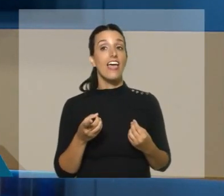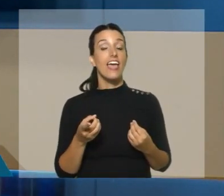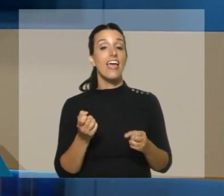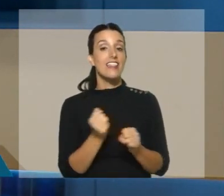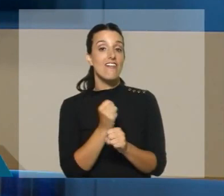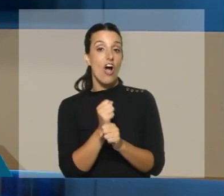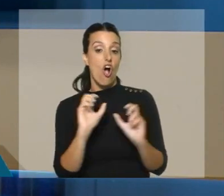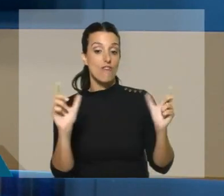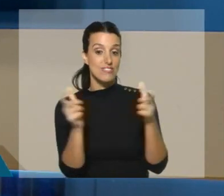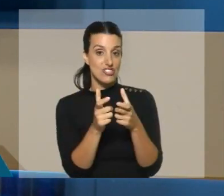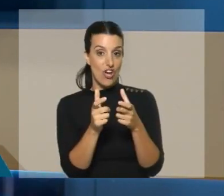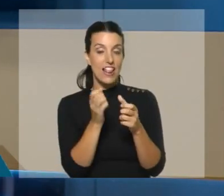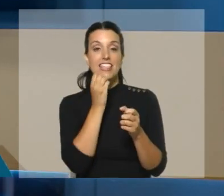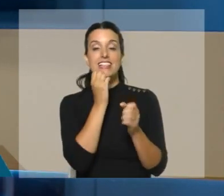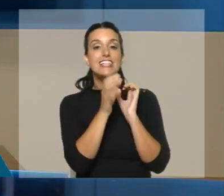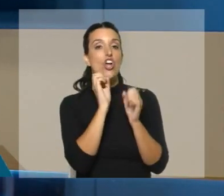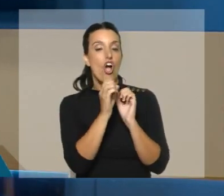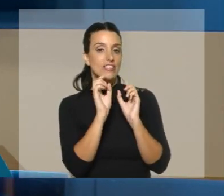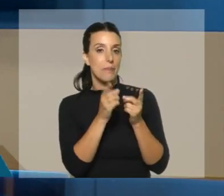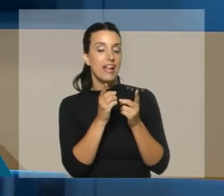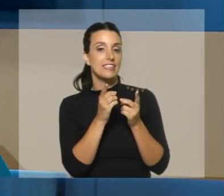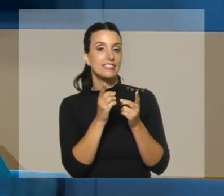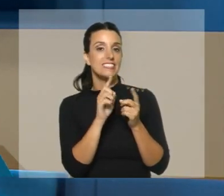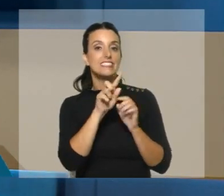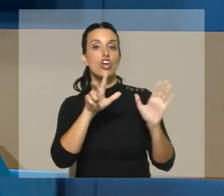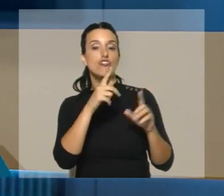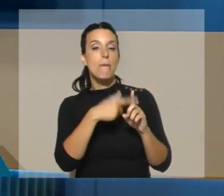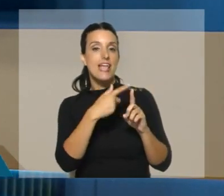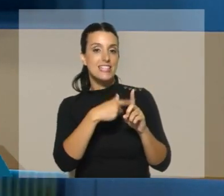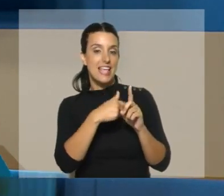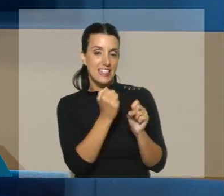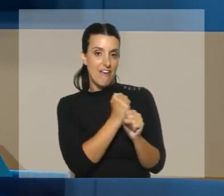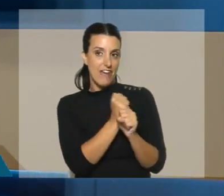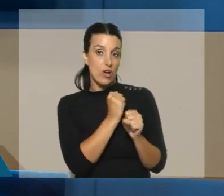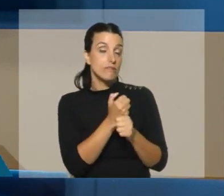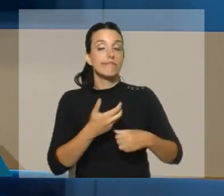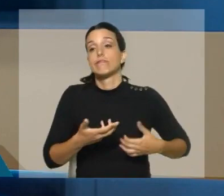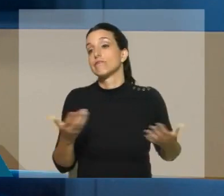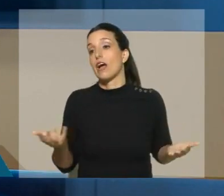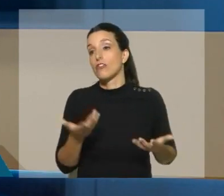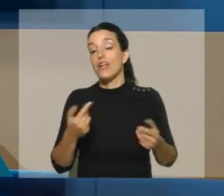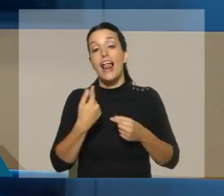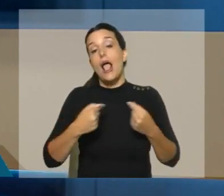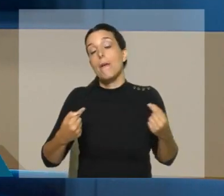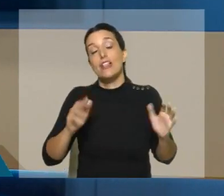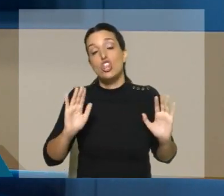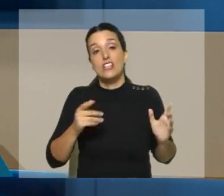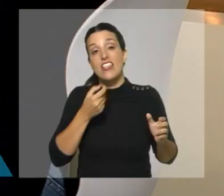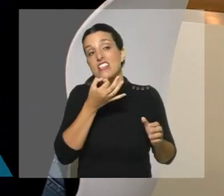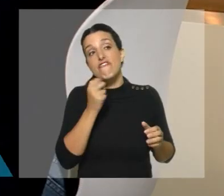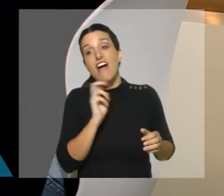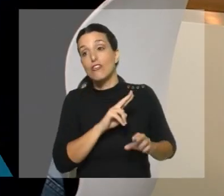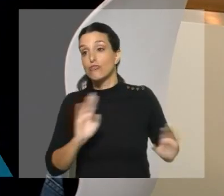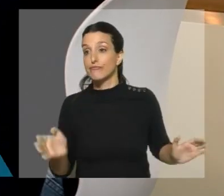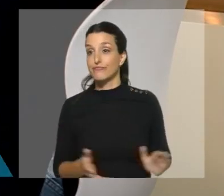trabajo de esta comisión, a que criticó ampliamente durante los 18 meses que duró su trabajo, bueno, que esos elementos que aporta son todos falsos. Dale,